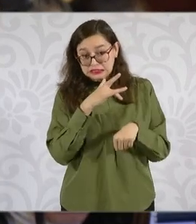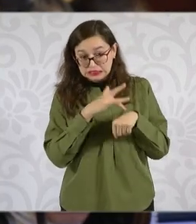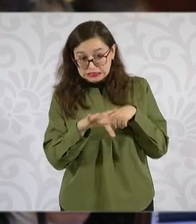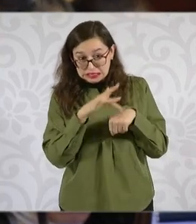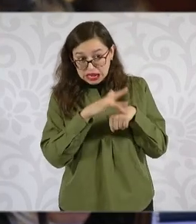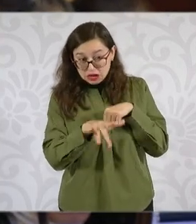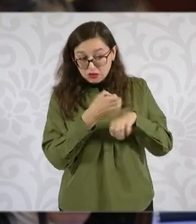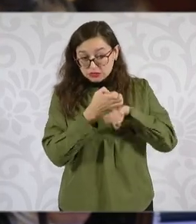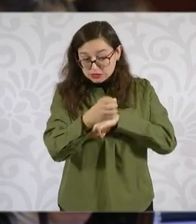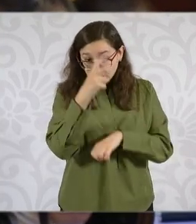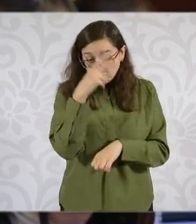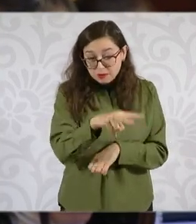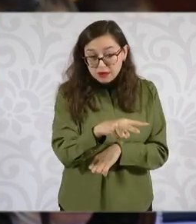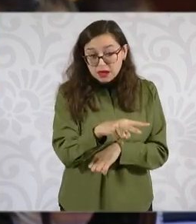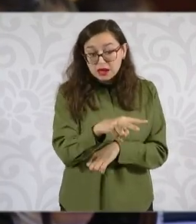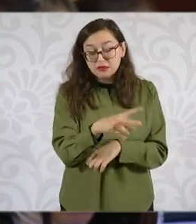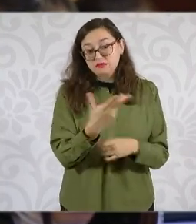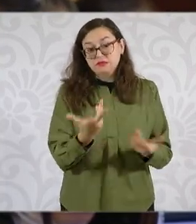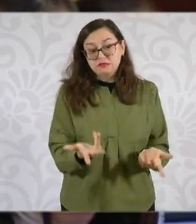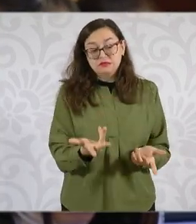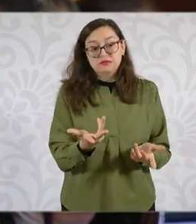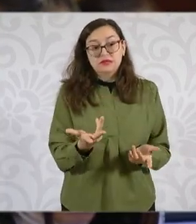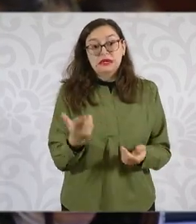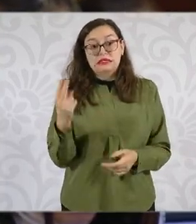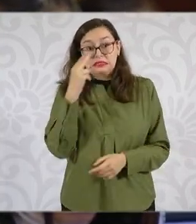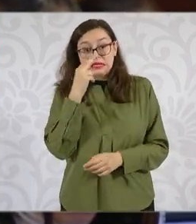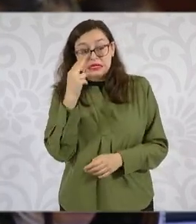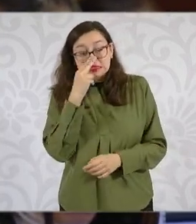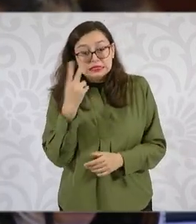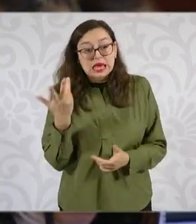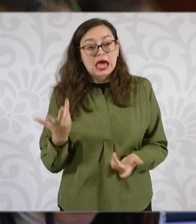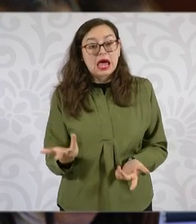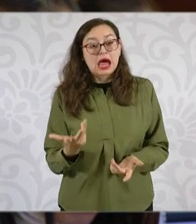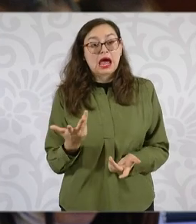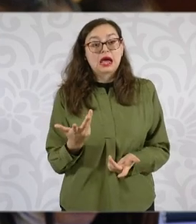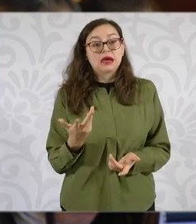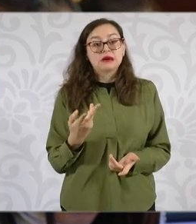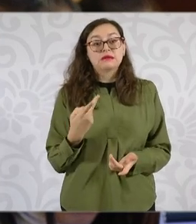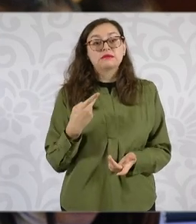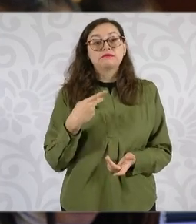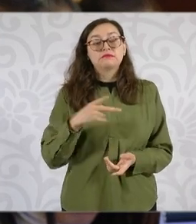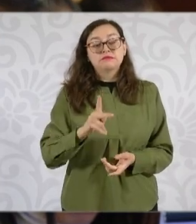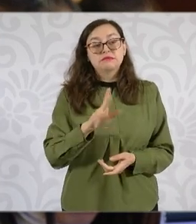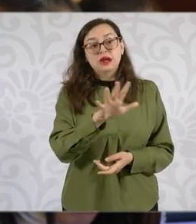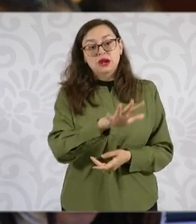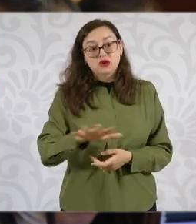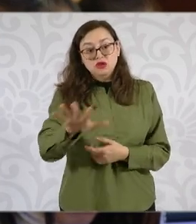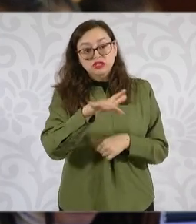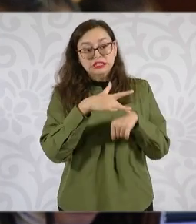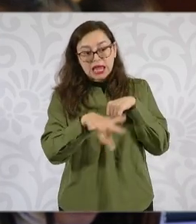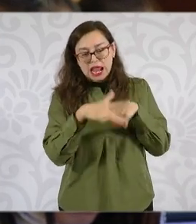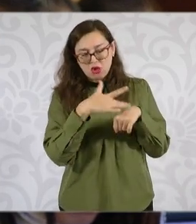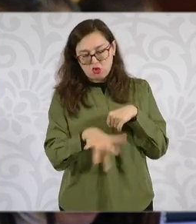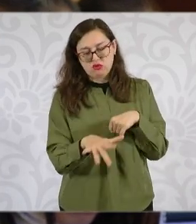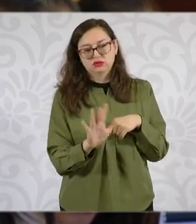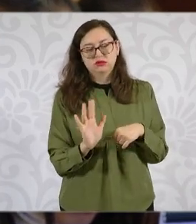el Estado de México, que usted estuvo, bueno, en esa, pero la parte suroriente, está Chalco,